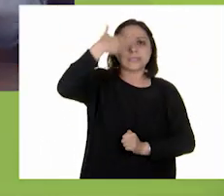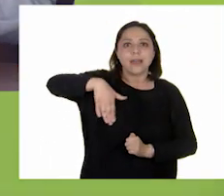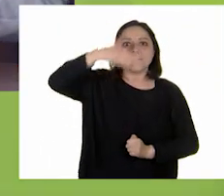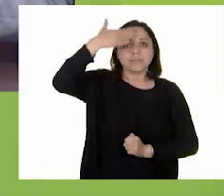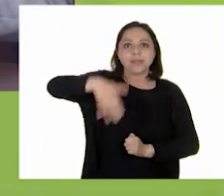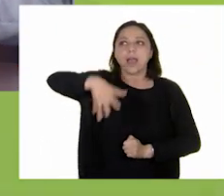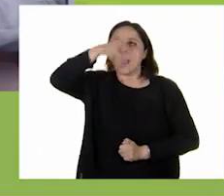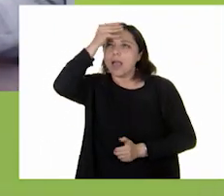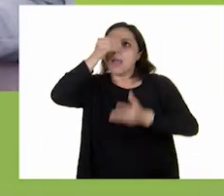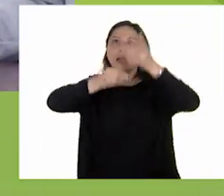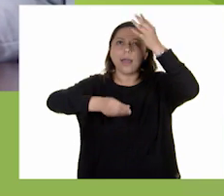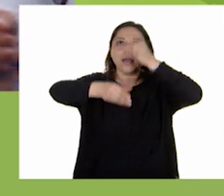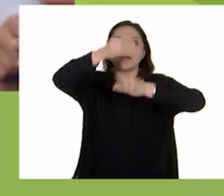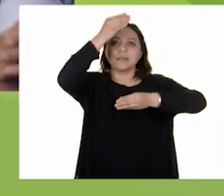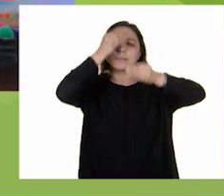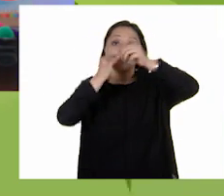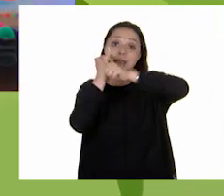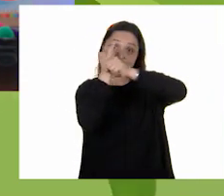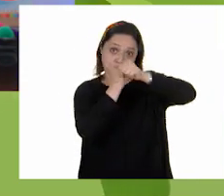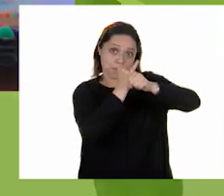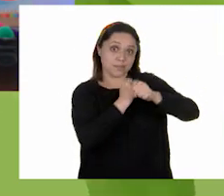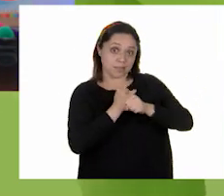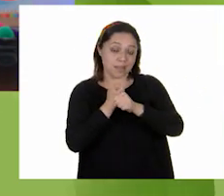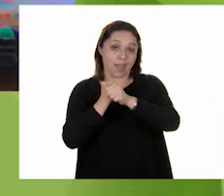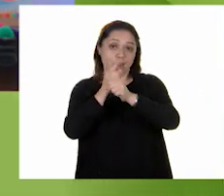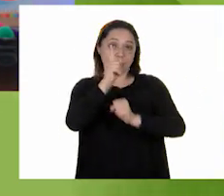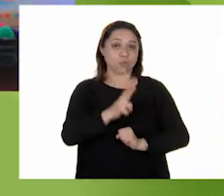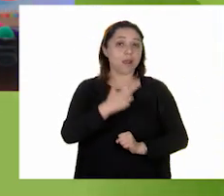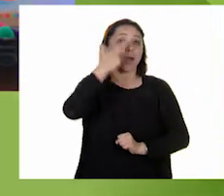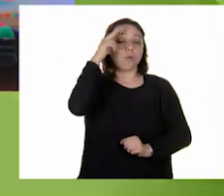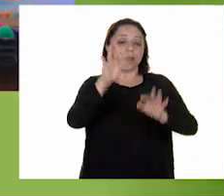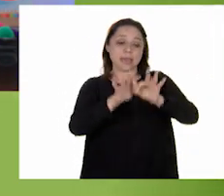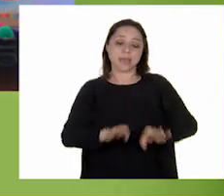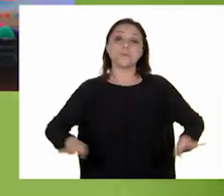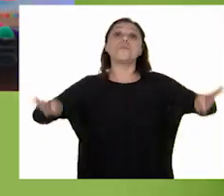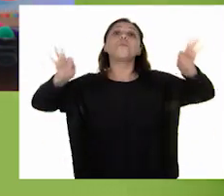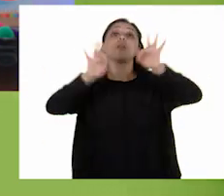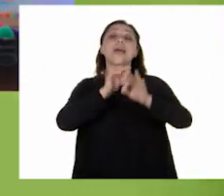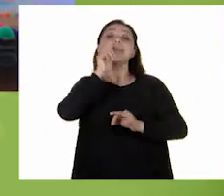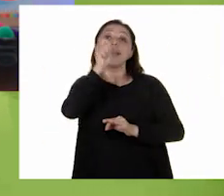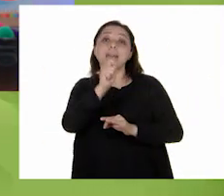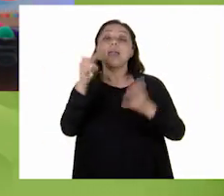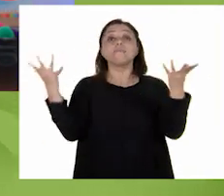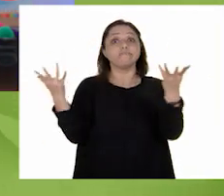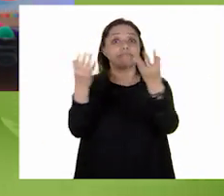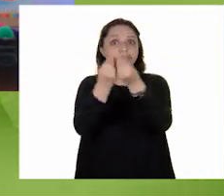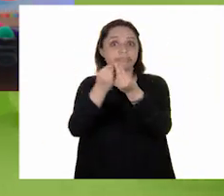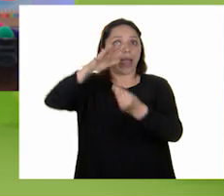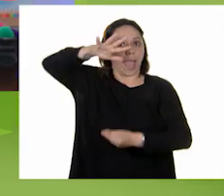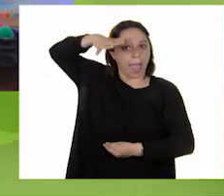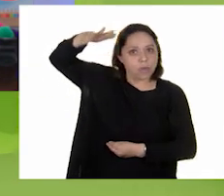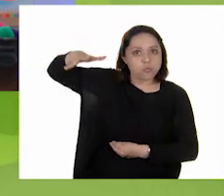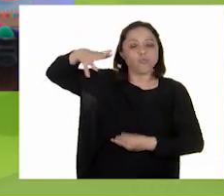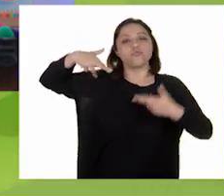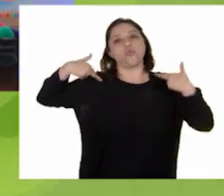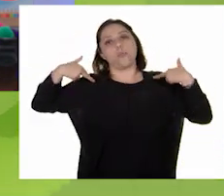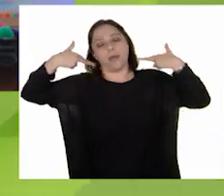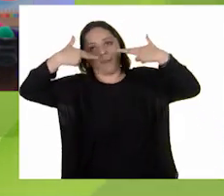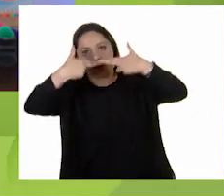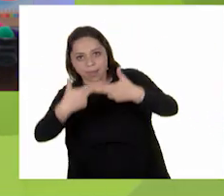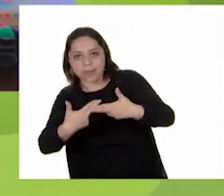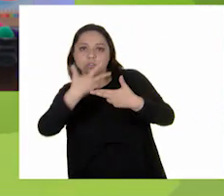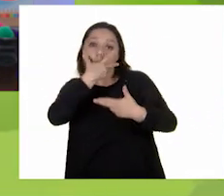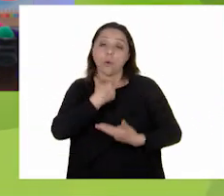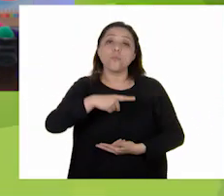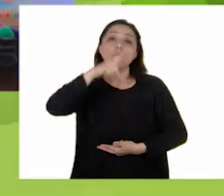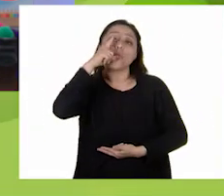aprendimos después de investigar un tema. Recuerda que es muy importante compartir con un adulto, tu maestra o maestro para